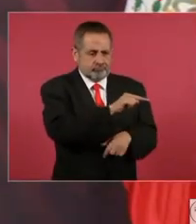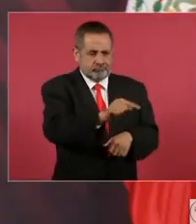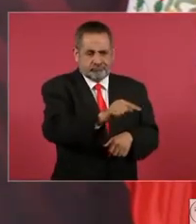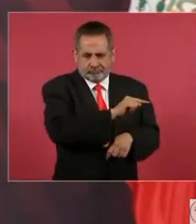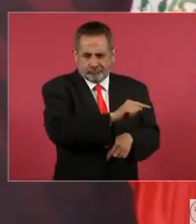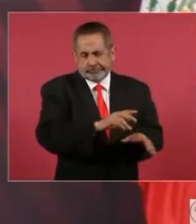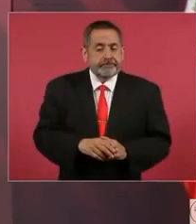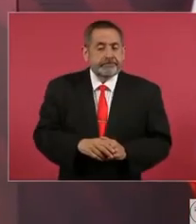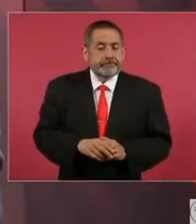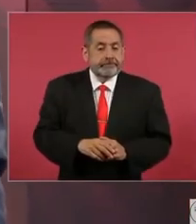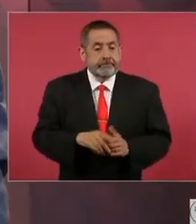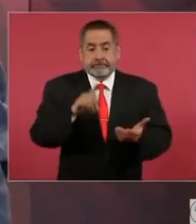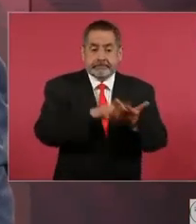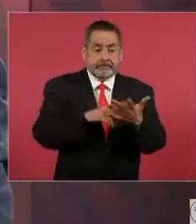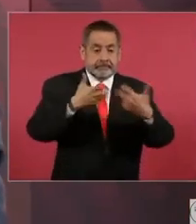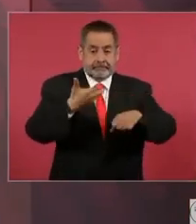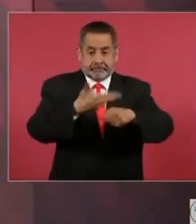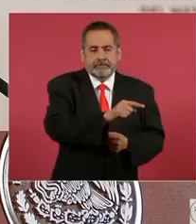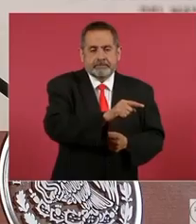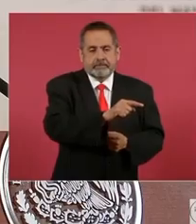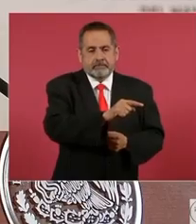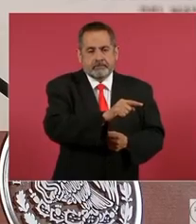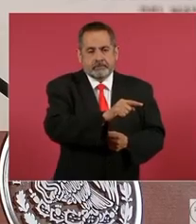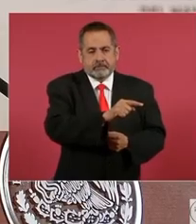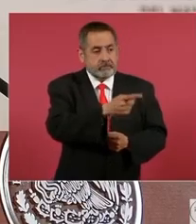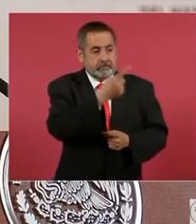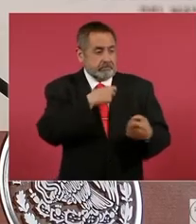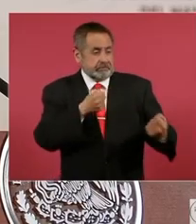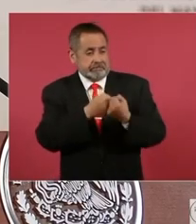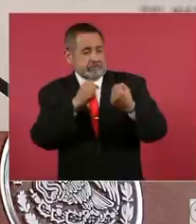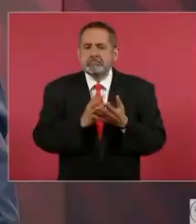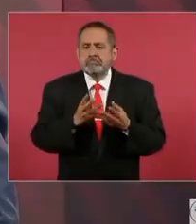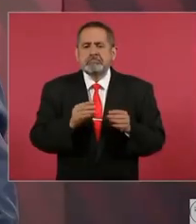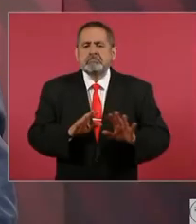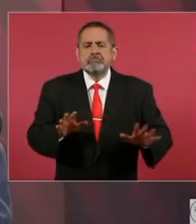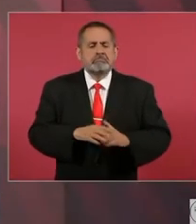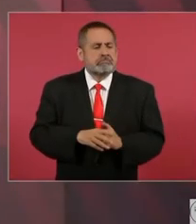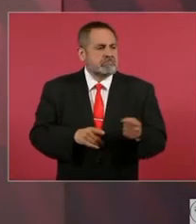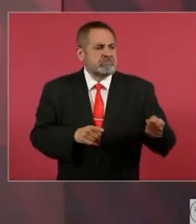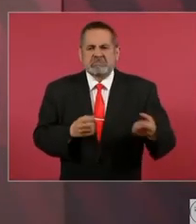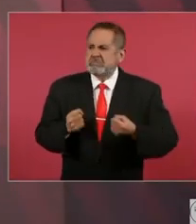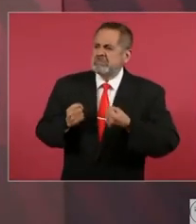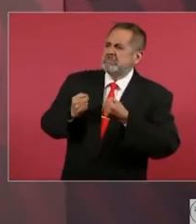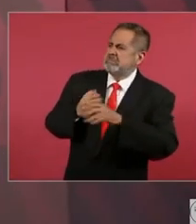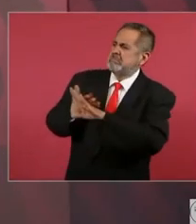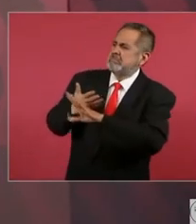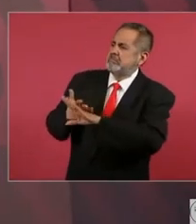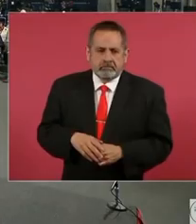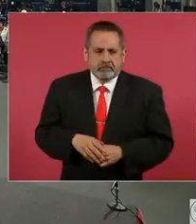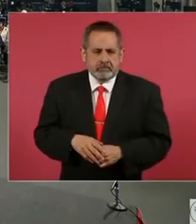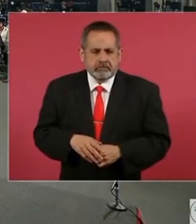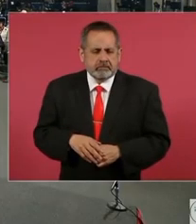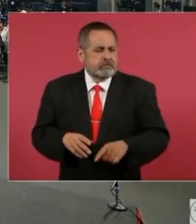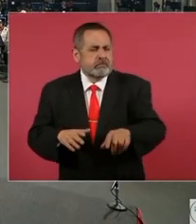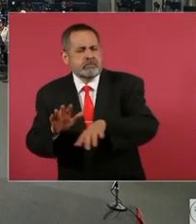Ya los empresarios que antes nos enfrentaban, ya no los veo tan activos. ¿Qué cambió?